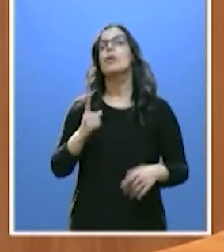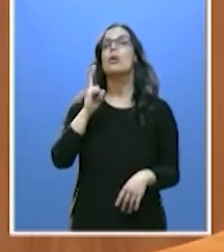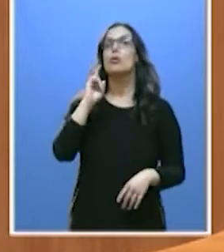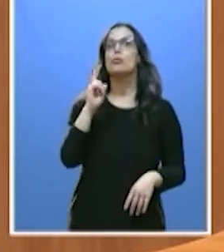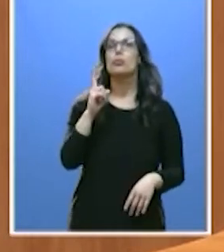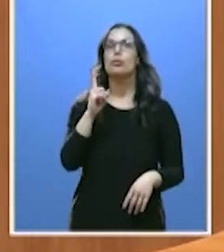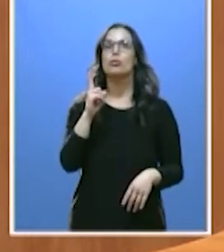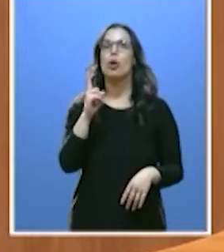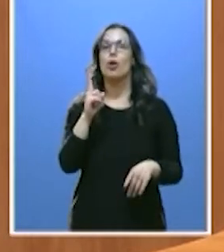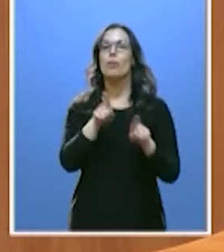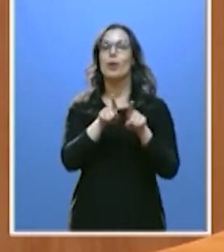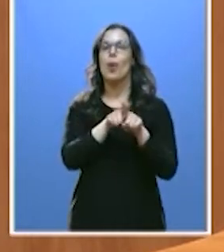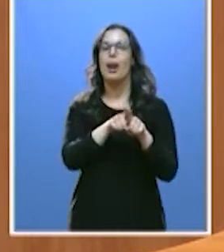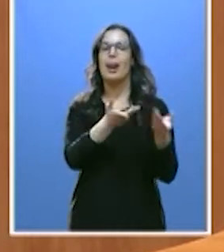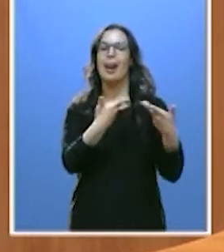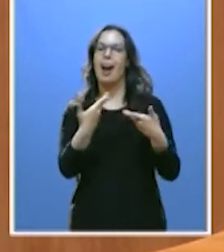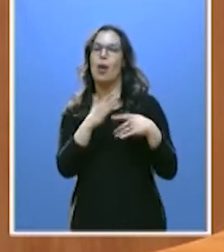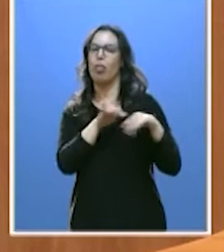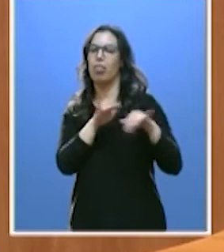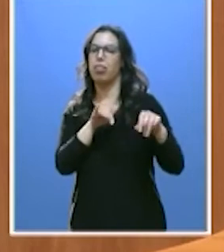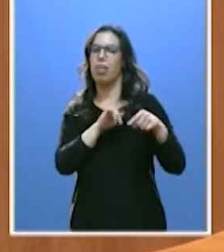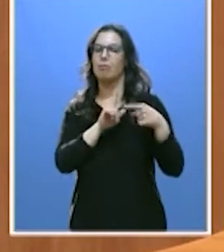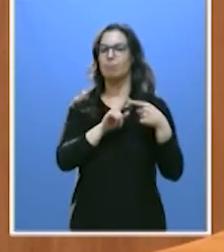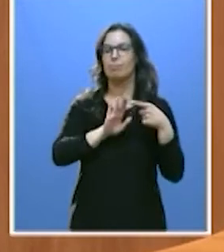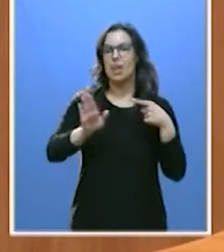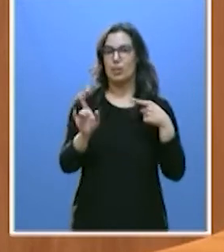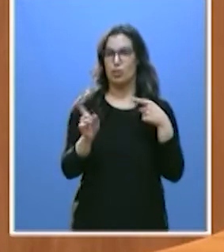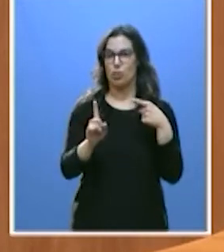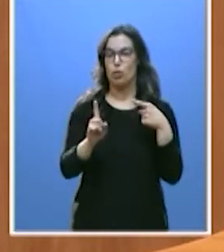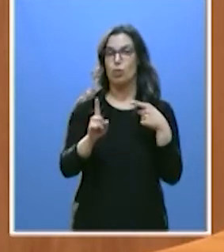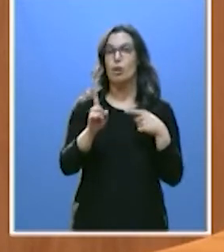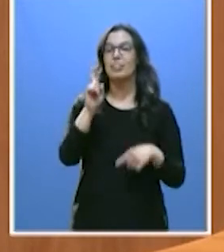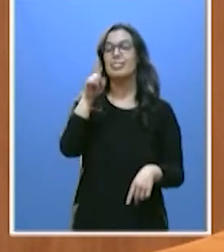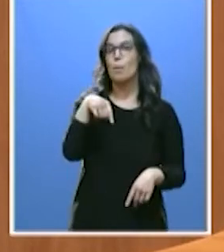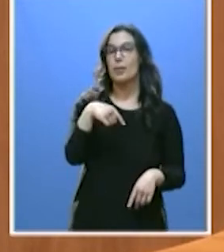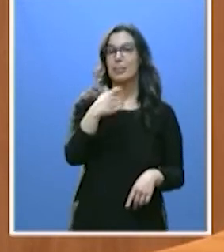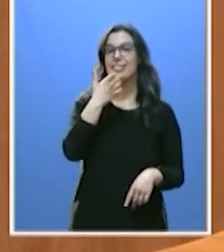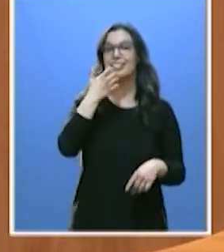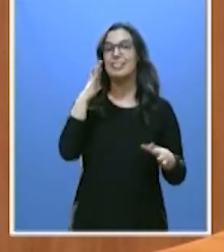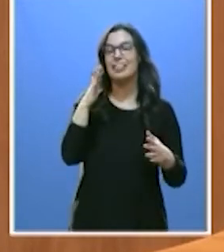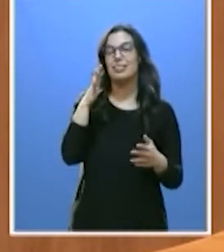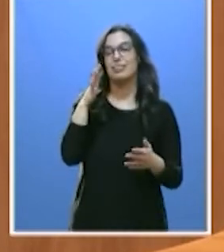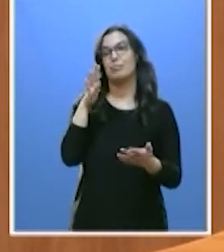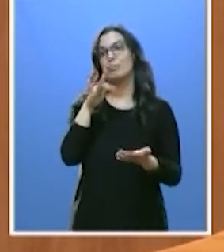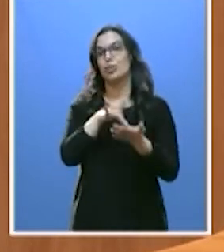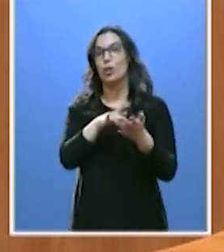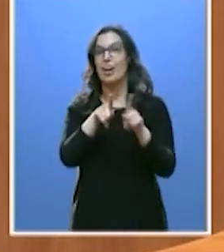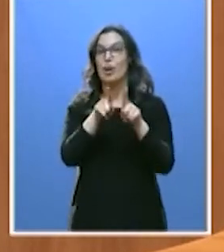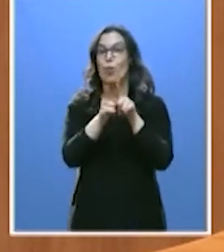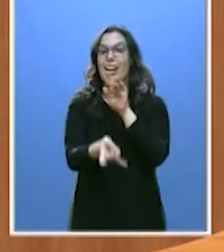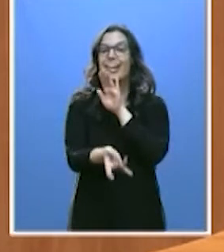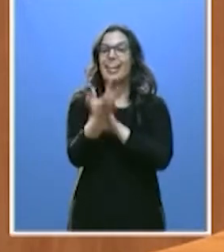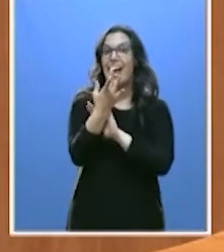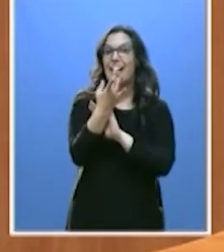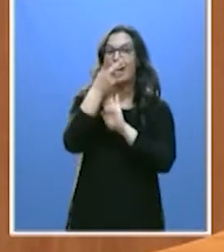las que son origen de la corrupción. También esta se da cuando se regula o se producen normas ad hoc, normas